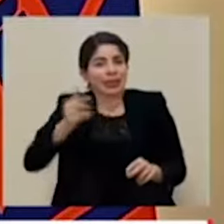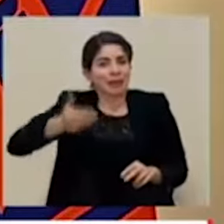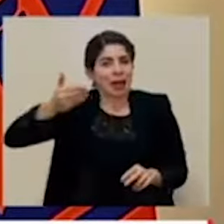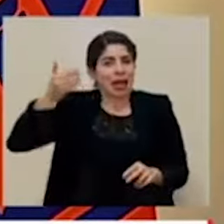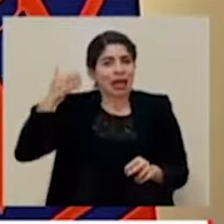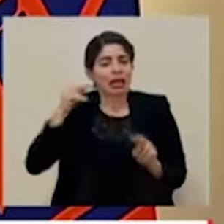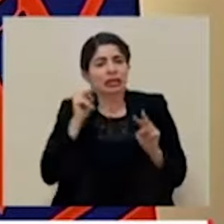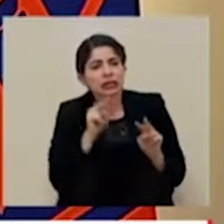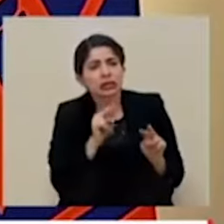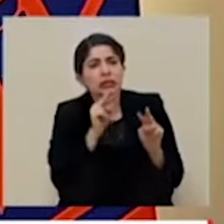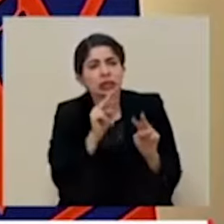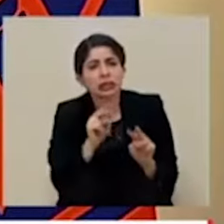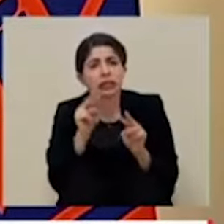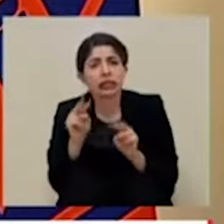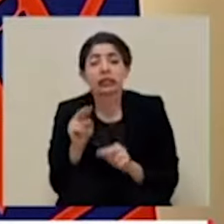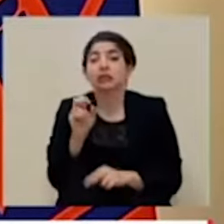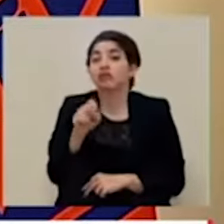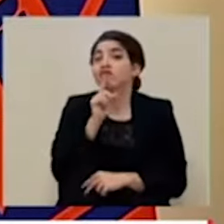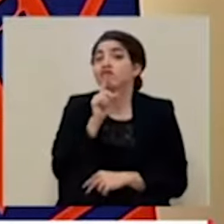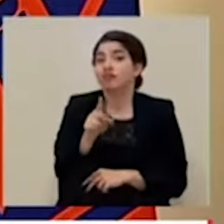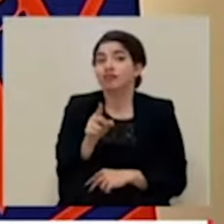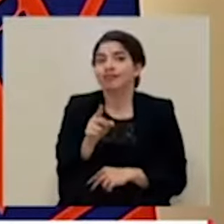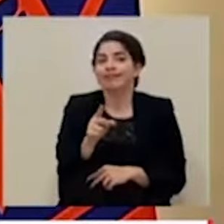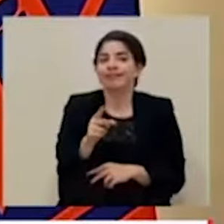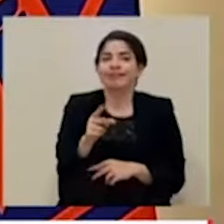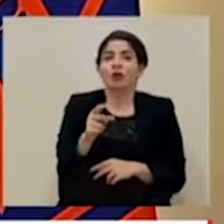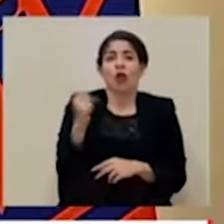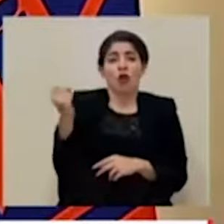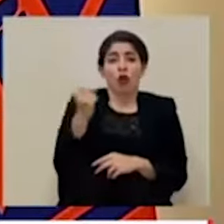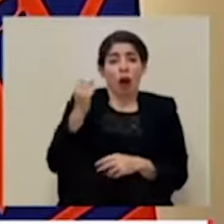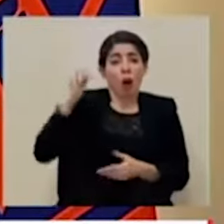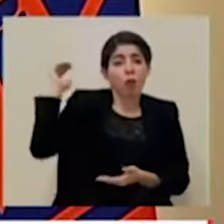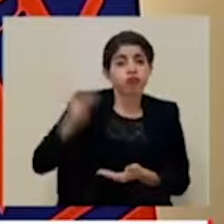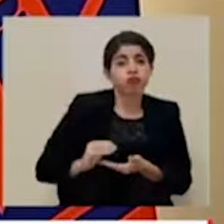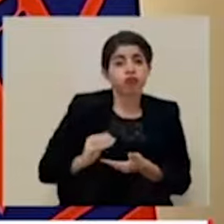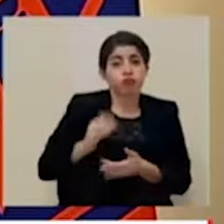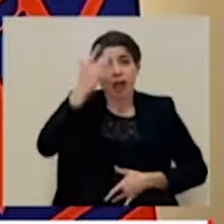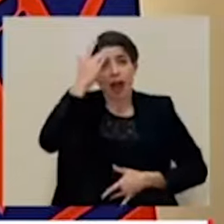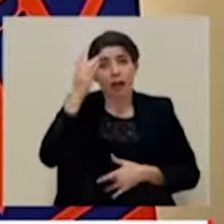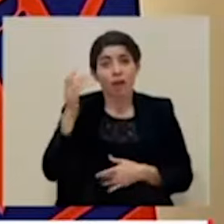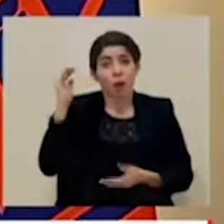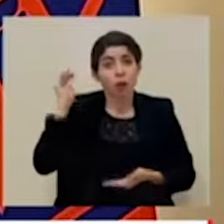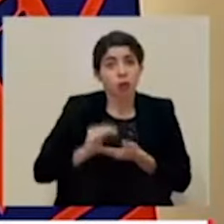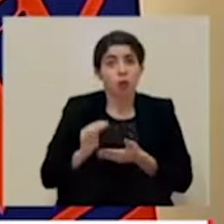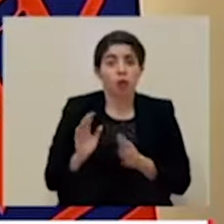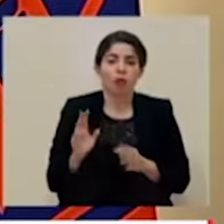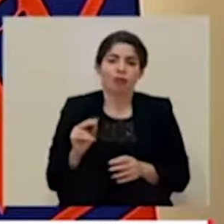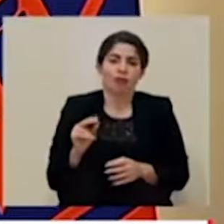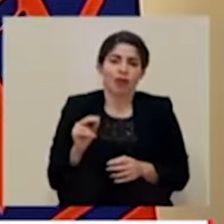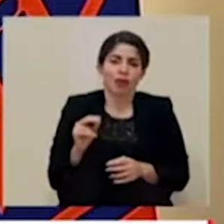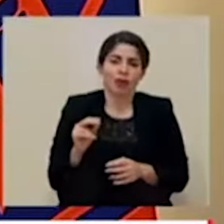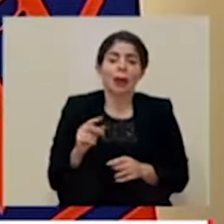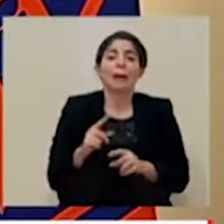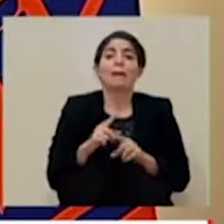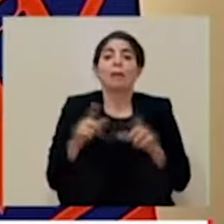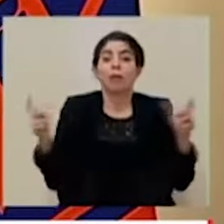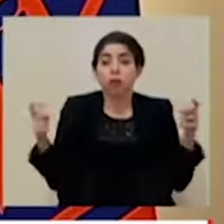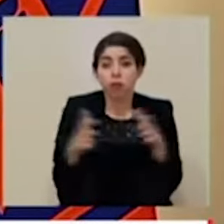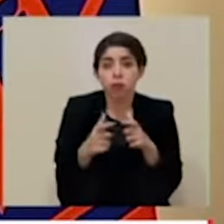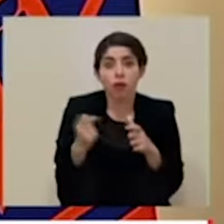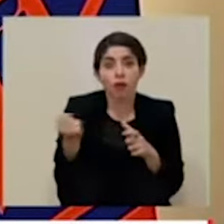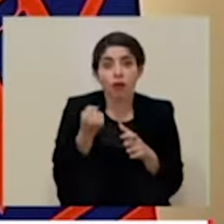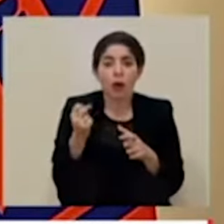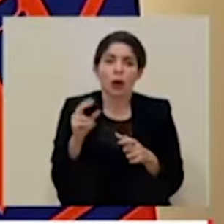como, si bien es cierto, no disminuyen drásticamente los casos, sí tenemos